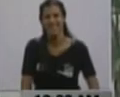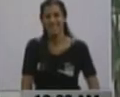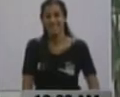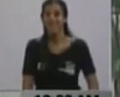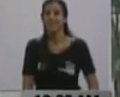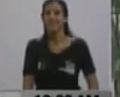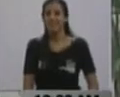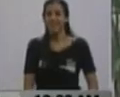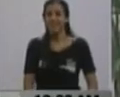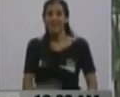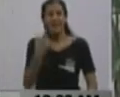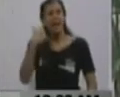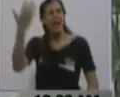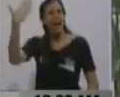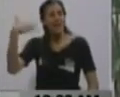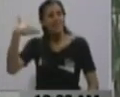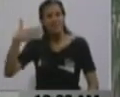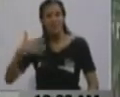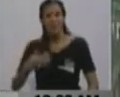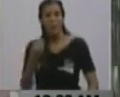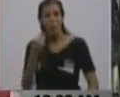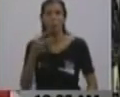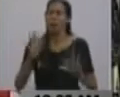No, ella la vez pasada hizo algo así.